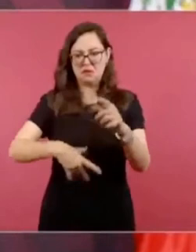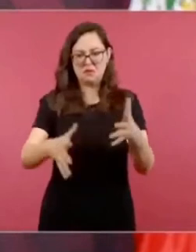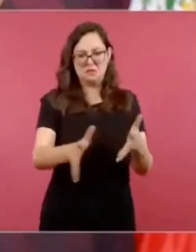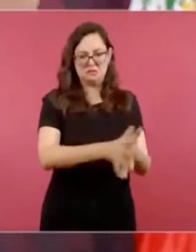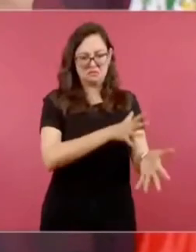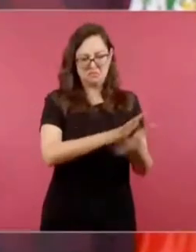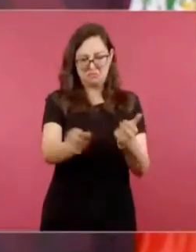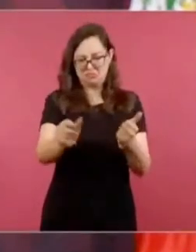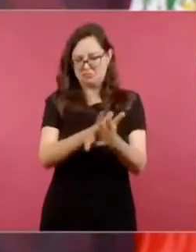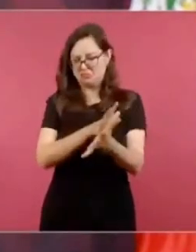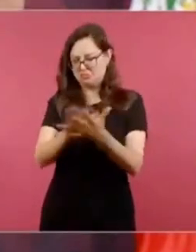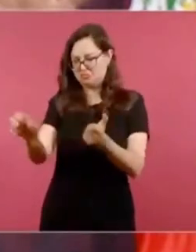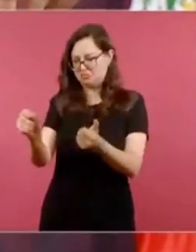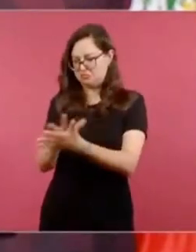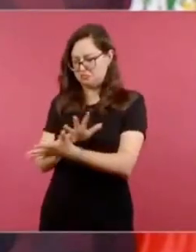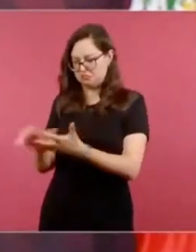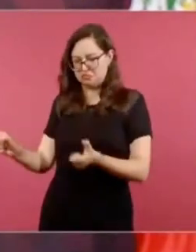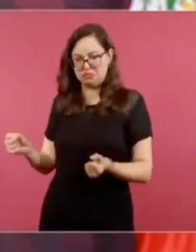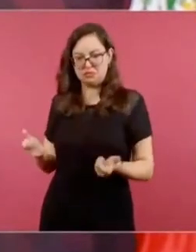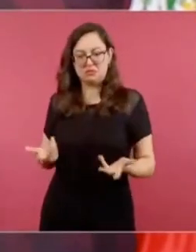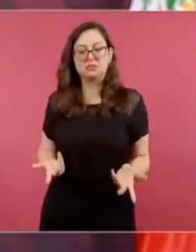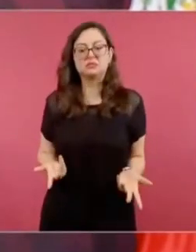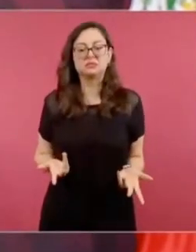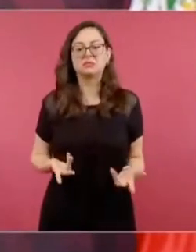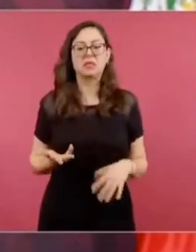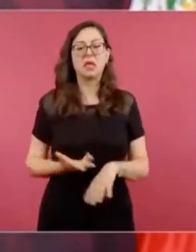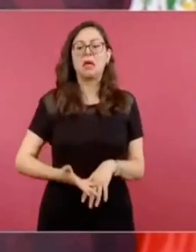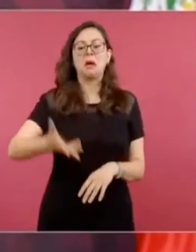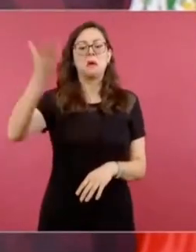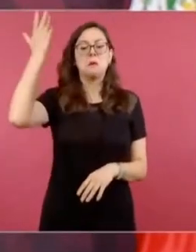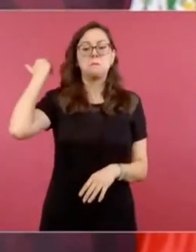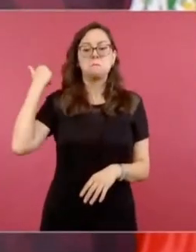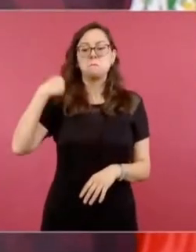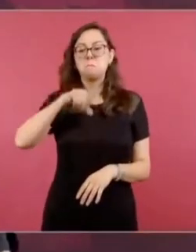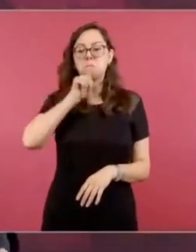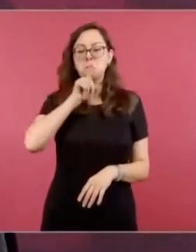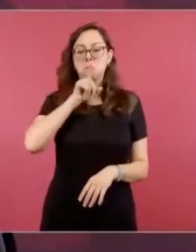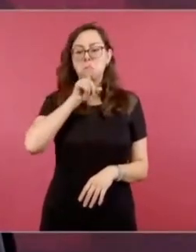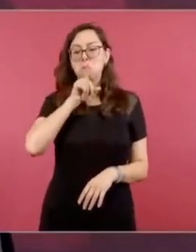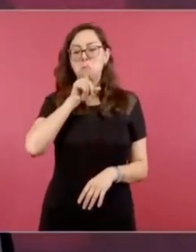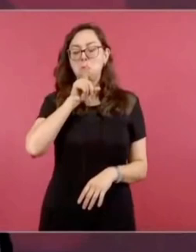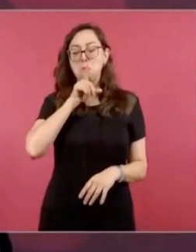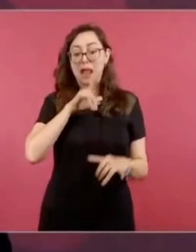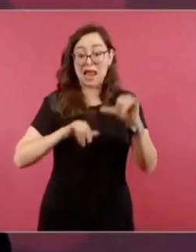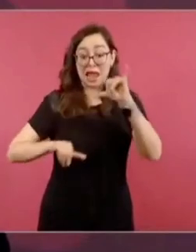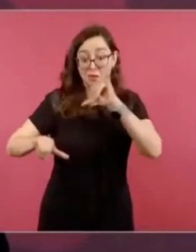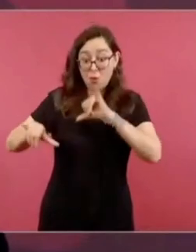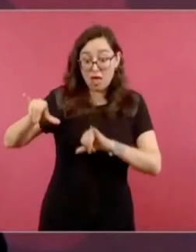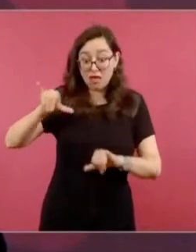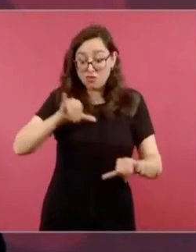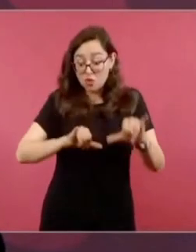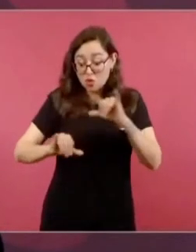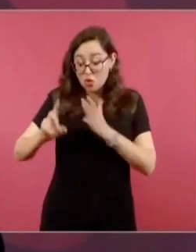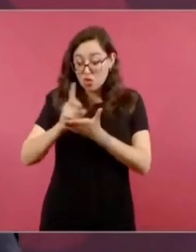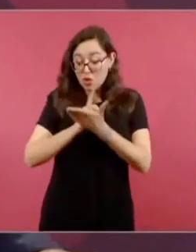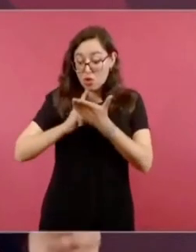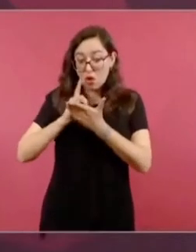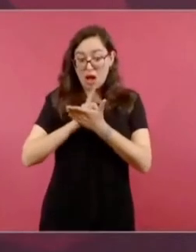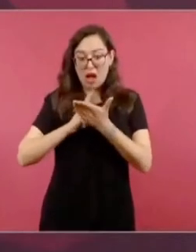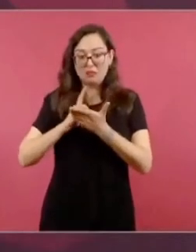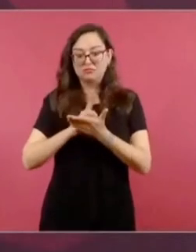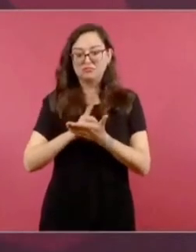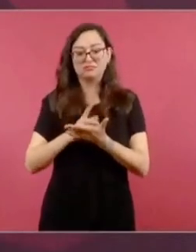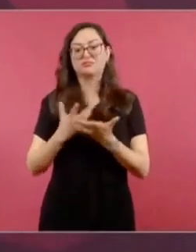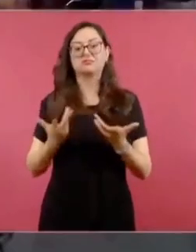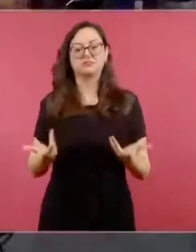dar a conocer datos sobre esto, a ver